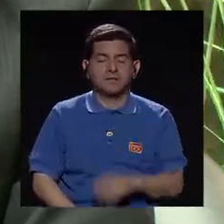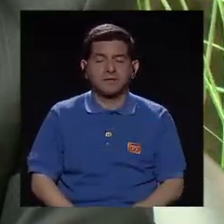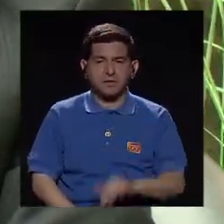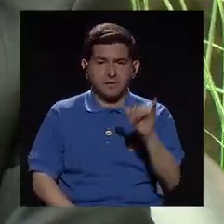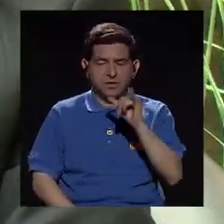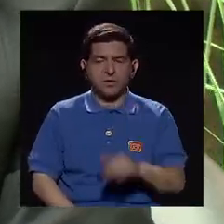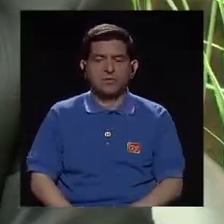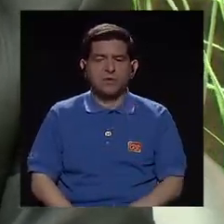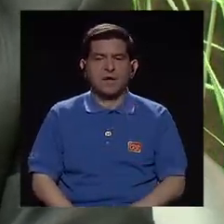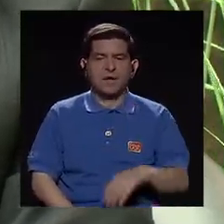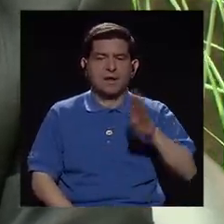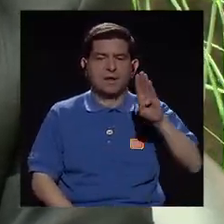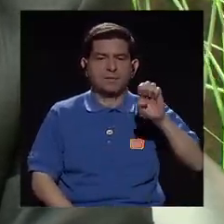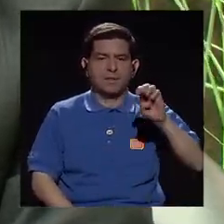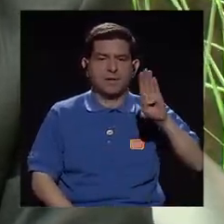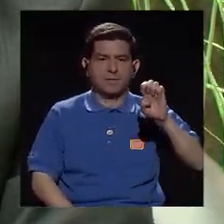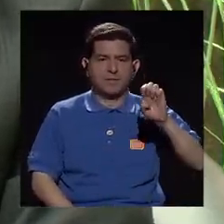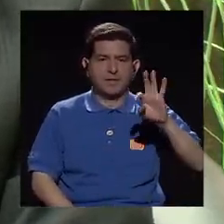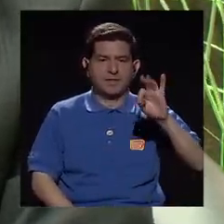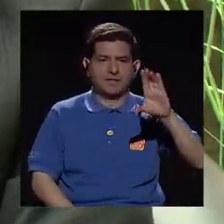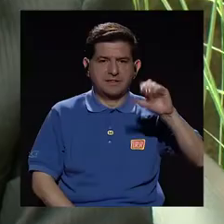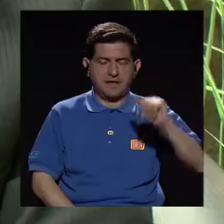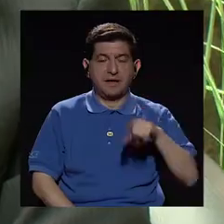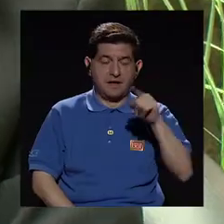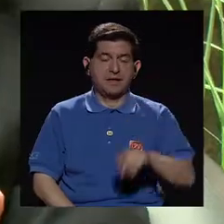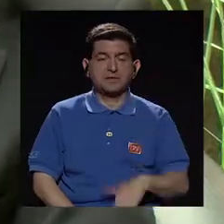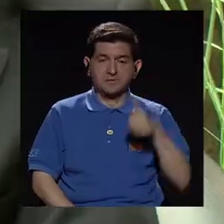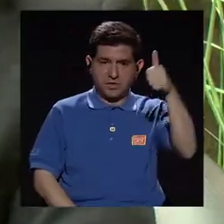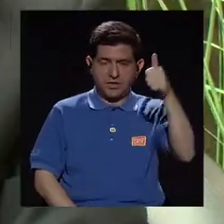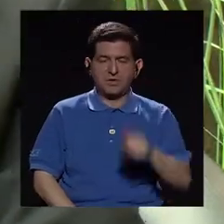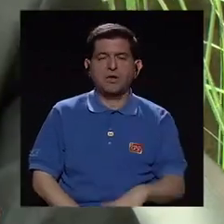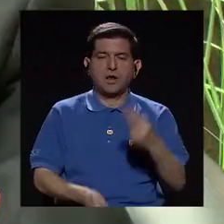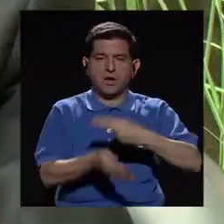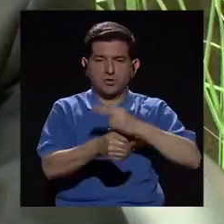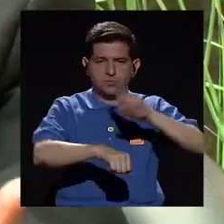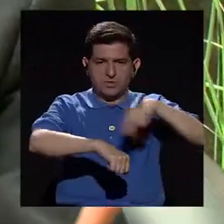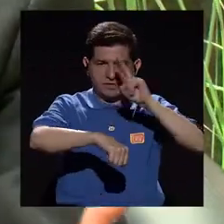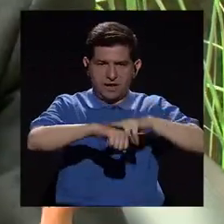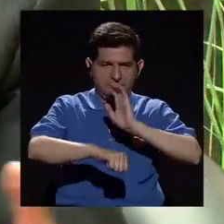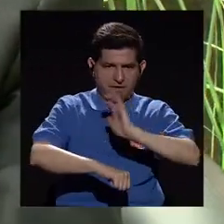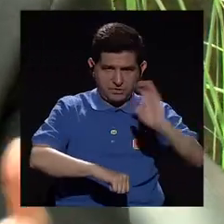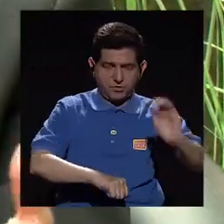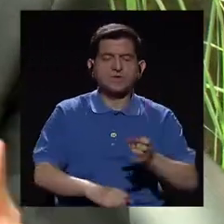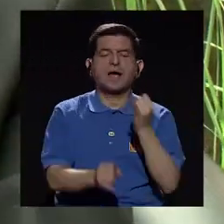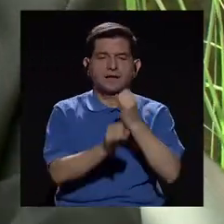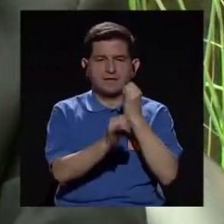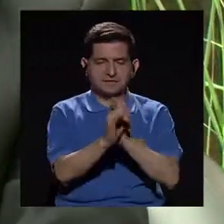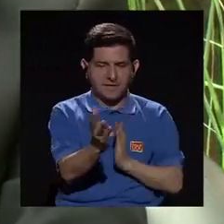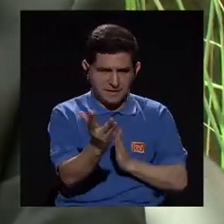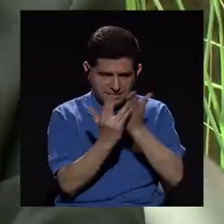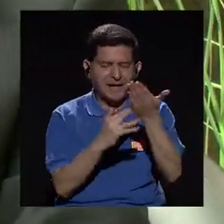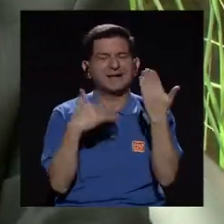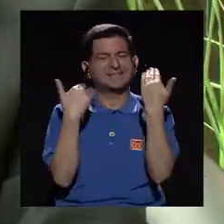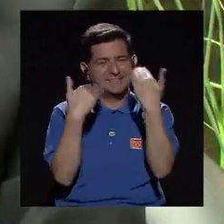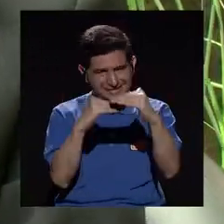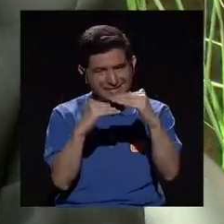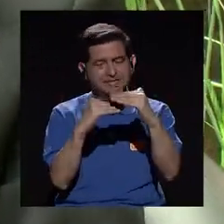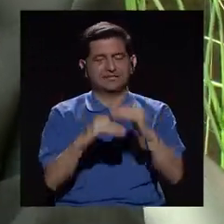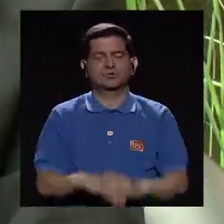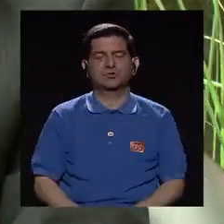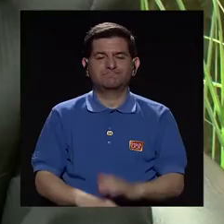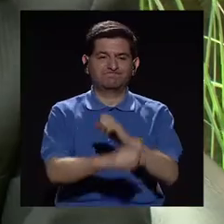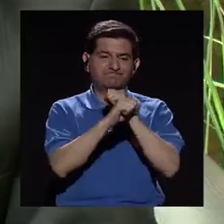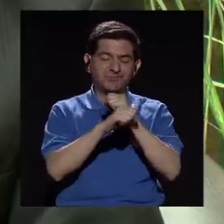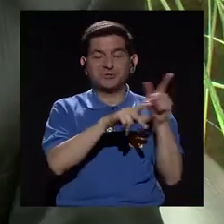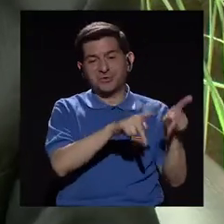Bebeteca, en el hogar La Posada de Belén, en el Coyol de la Juela. El Hospital de Niños, lógicamente, es una institución de acceso restringido, claro